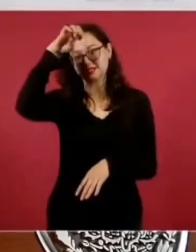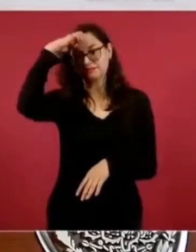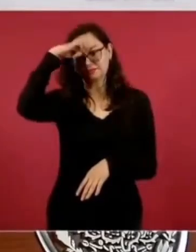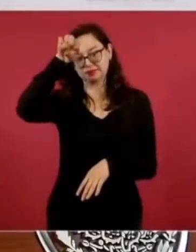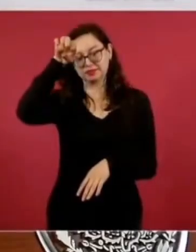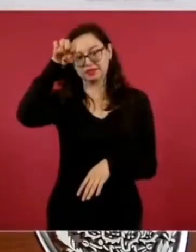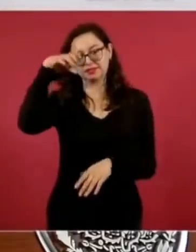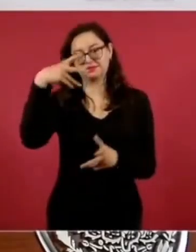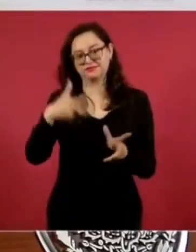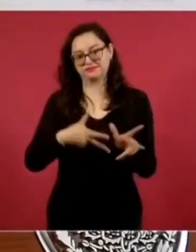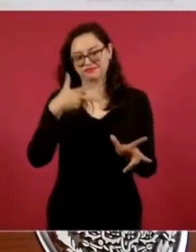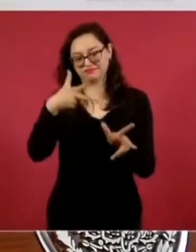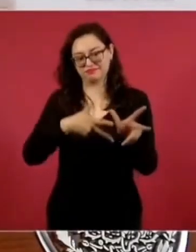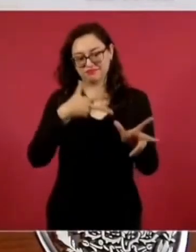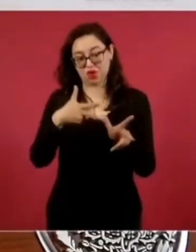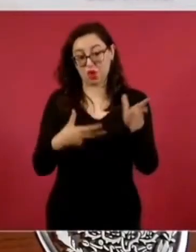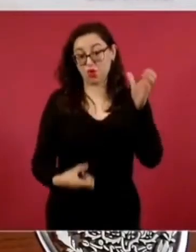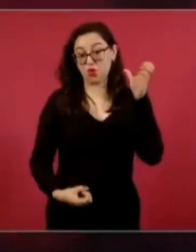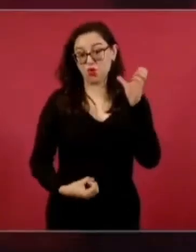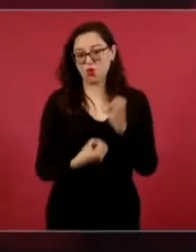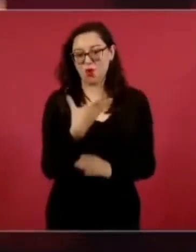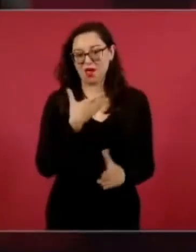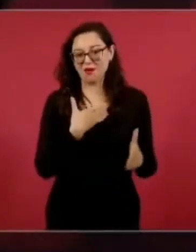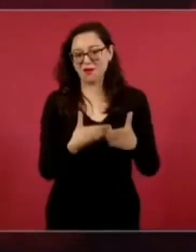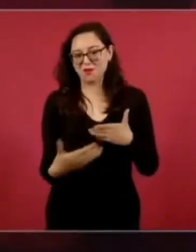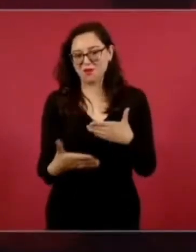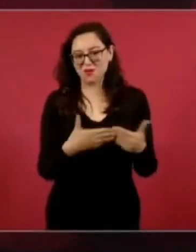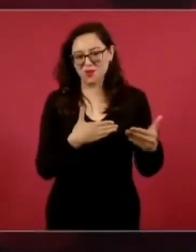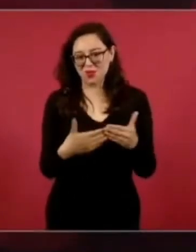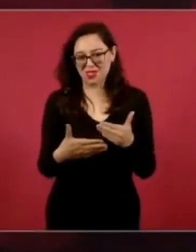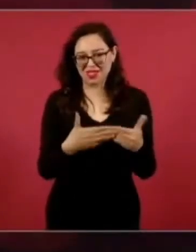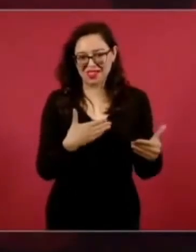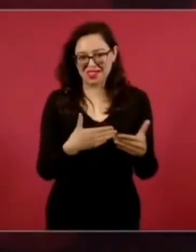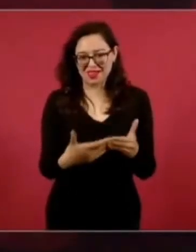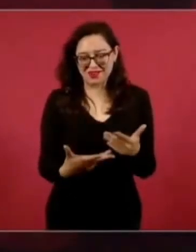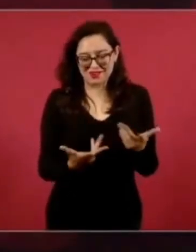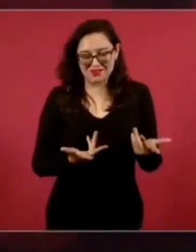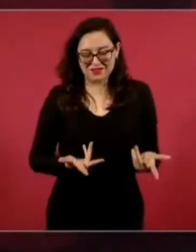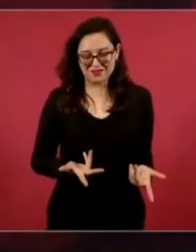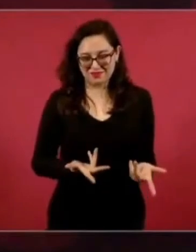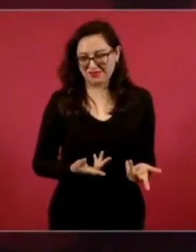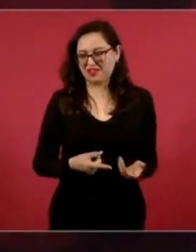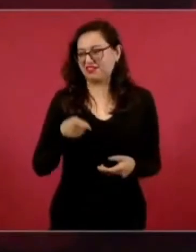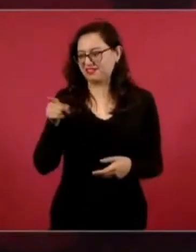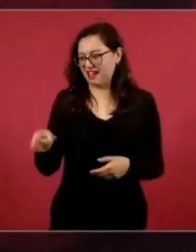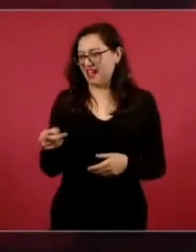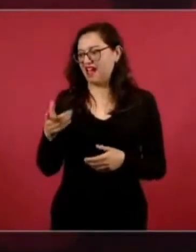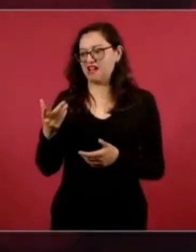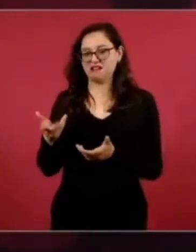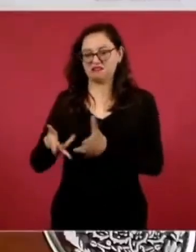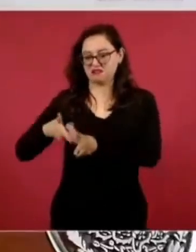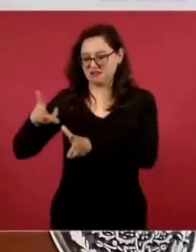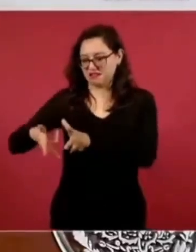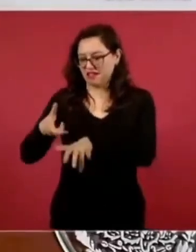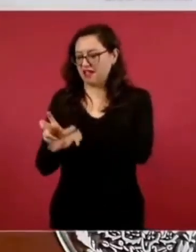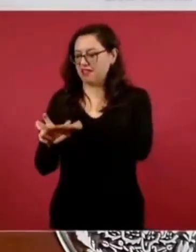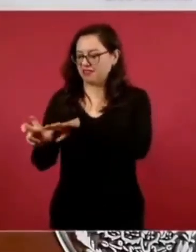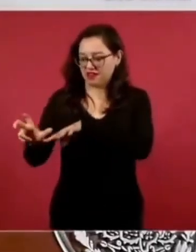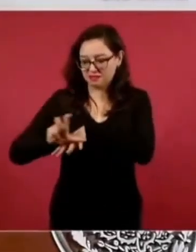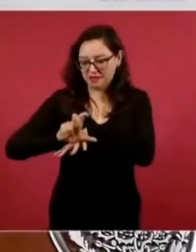ingeniería ferroviaria. Ya las empresas que trabajaron en Tren Maya, que trabajaron en el Istmo,